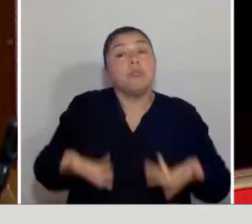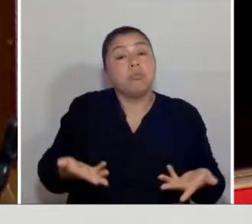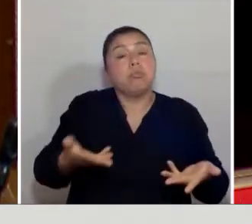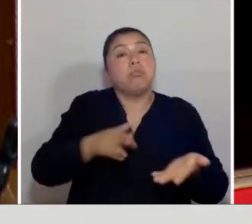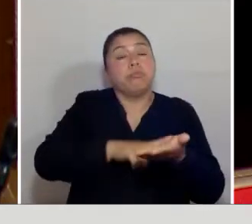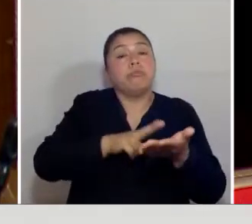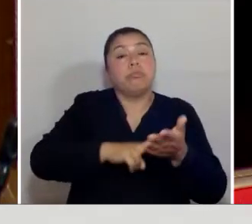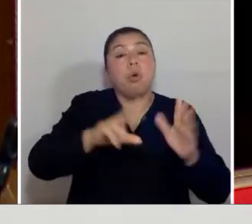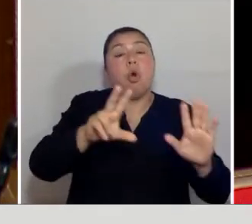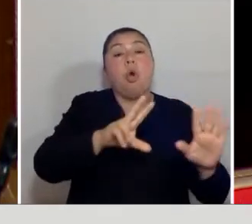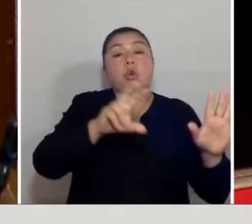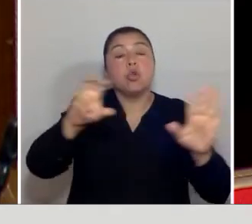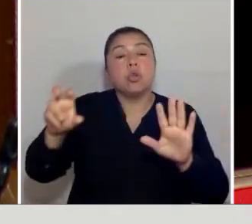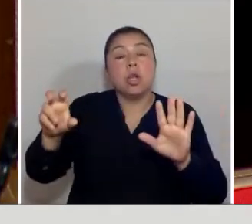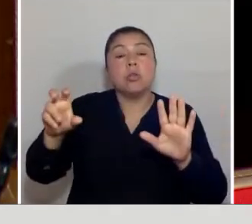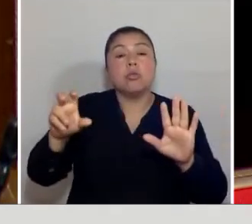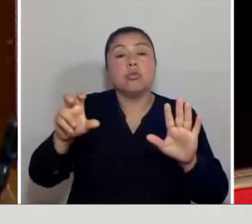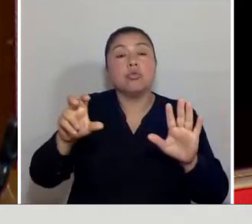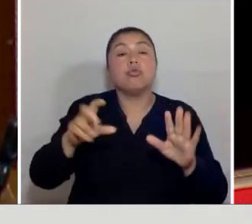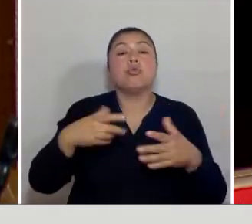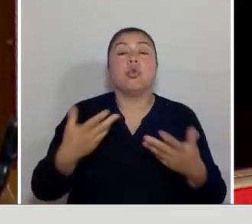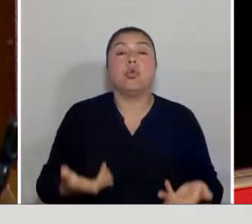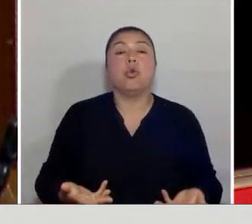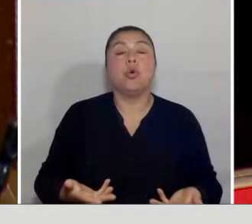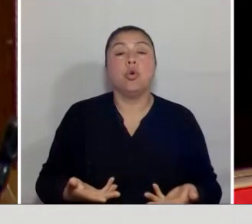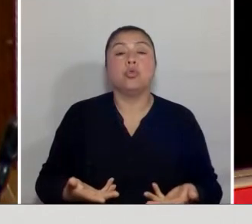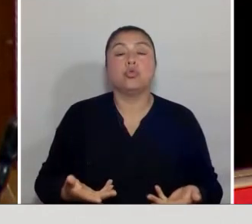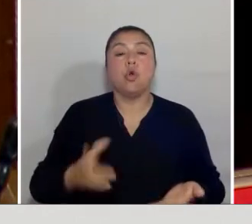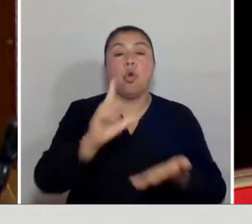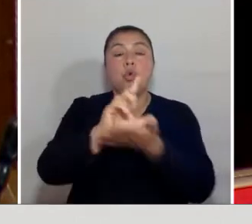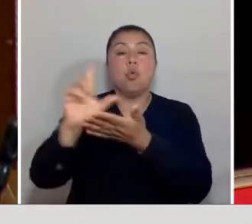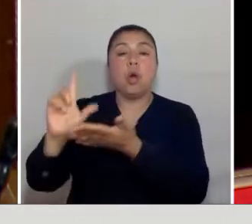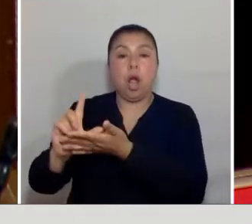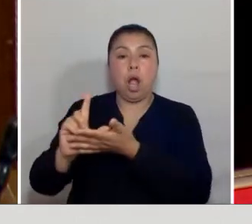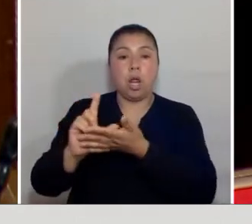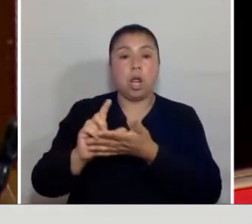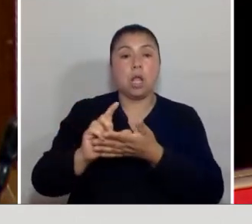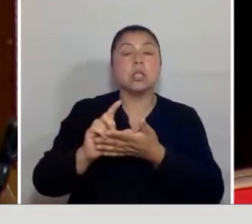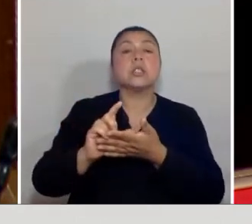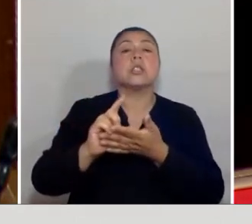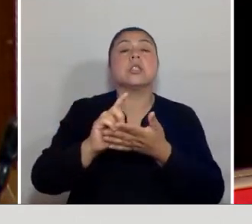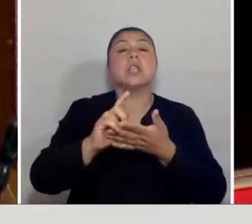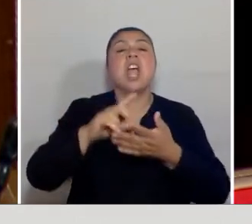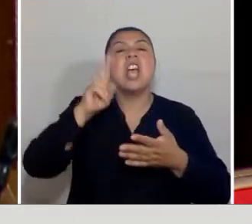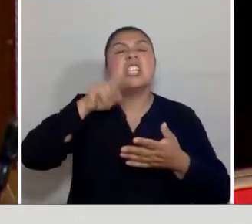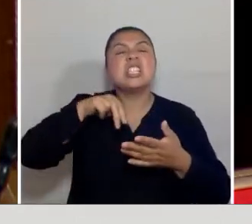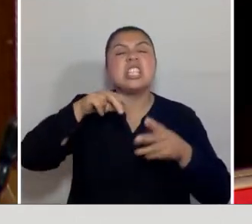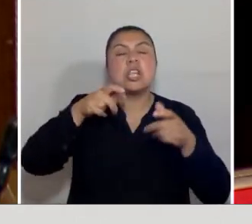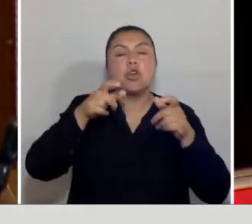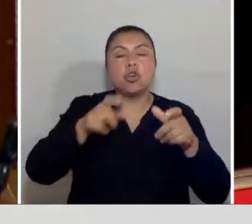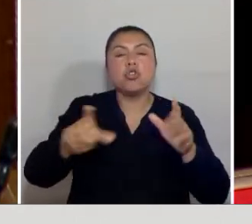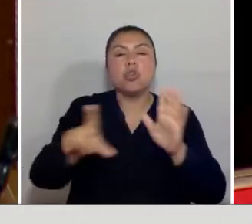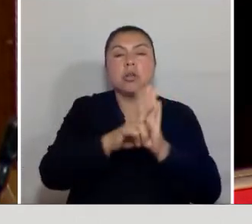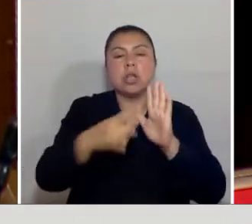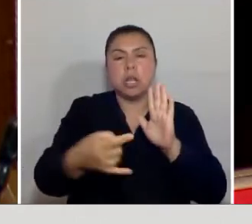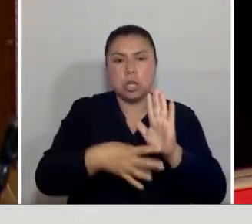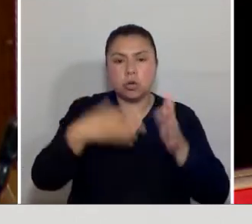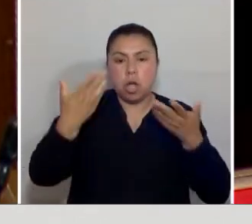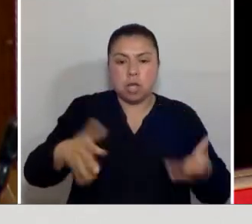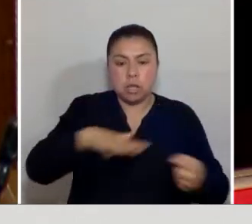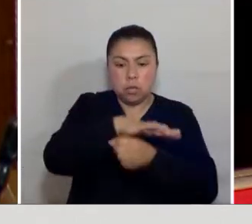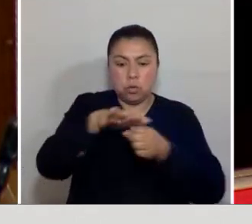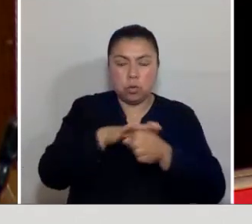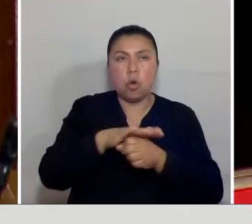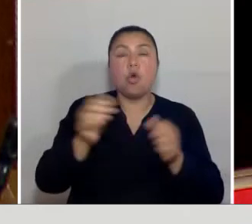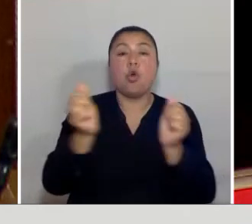sitios que operan de manera ilegal en Chile y no tienen ningún control. Esa es la situación actual, estimados colegas,